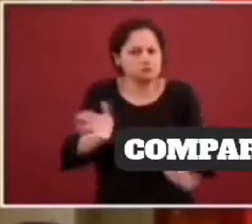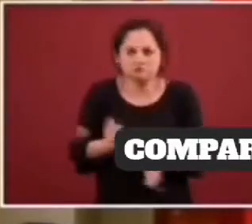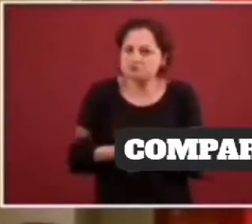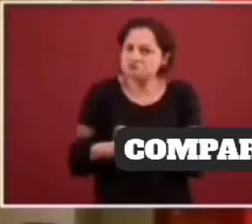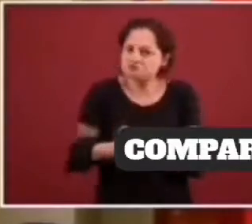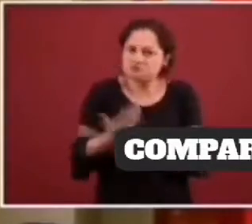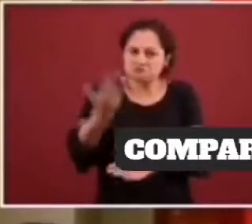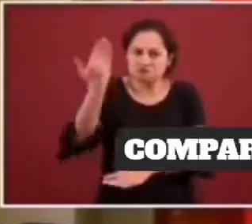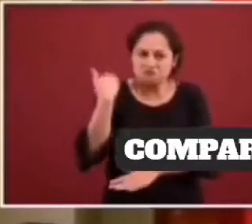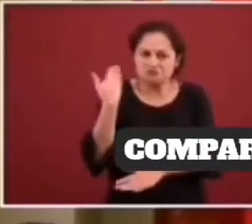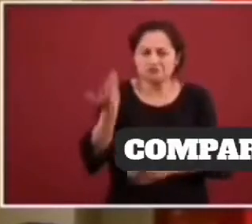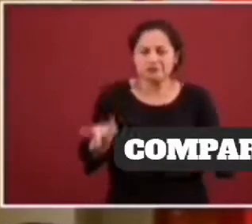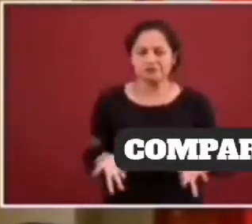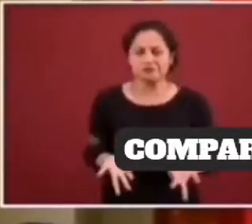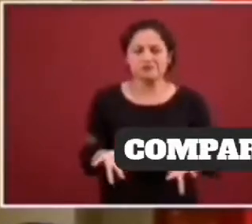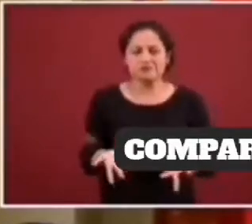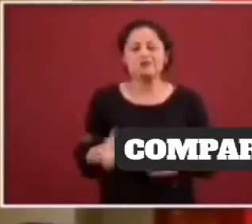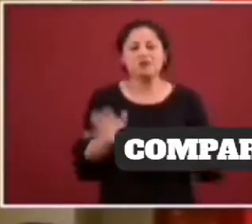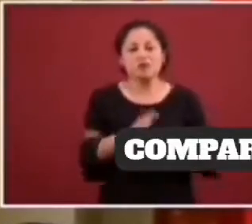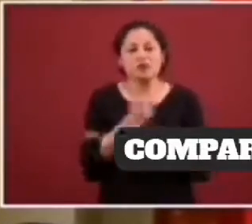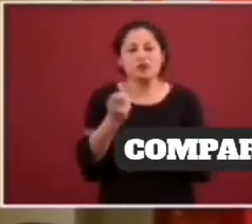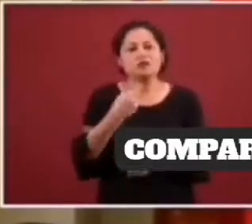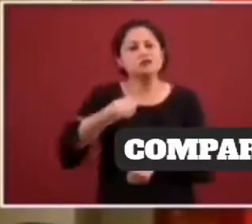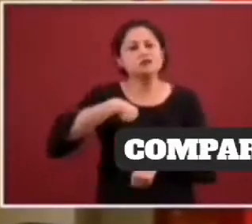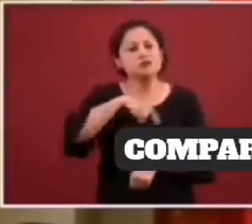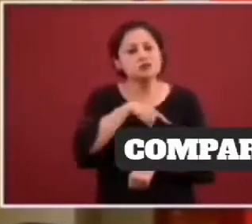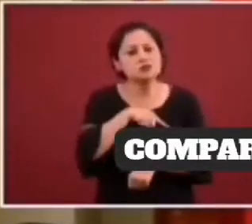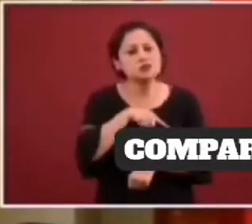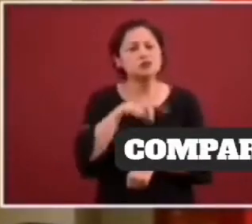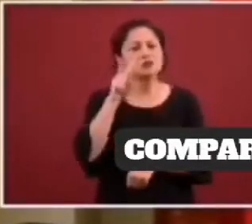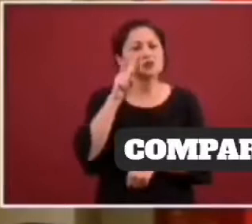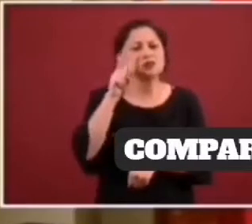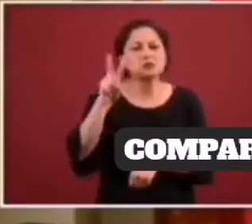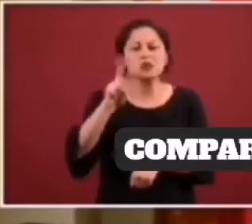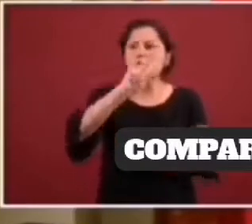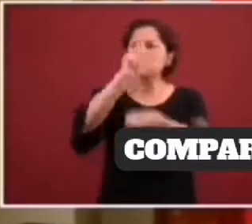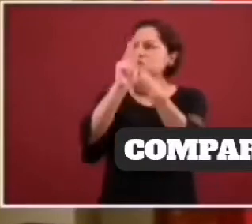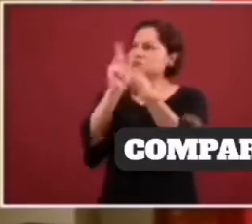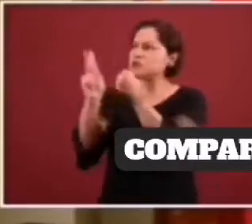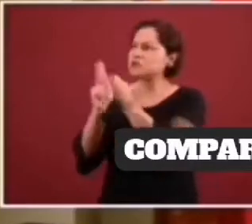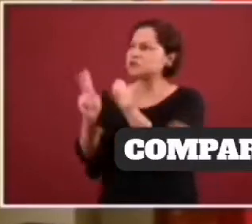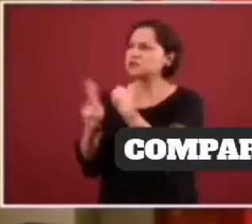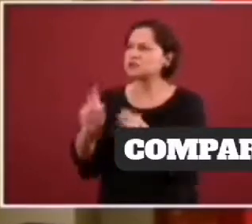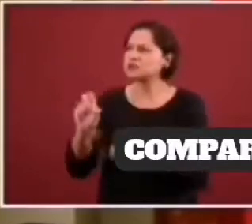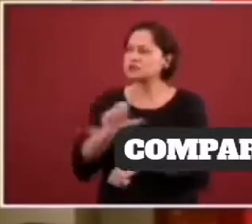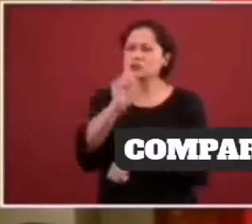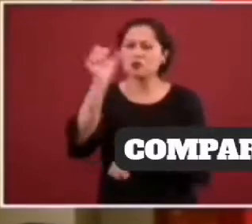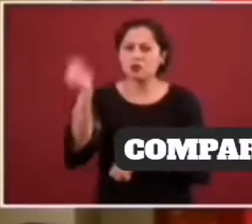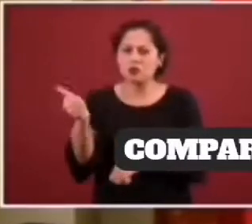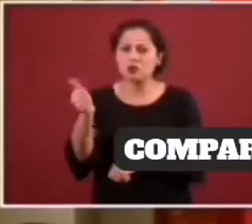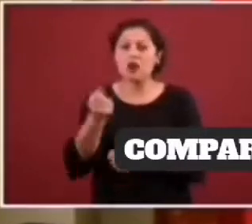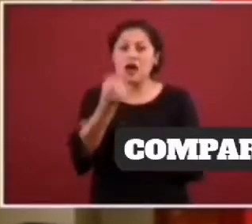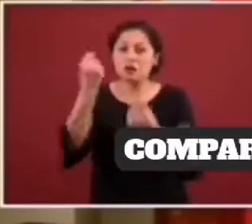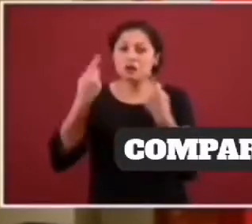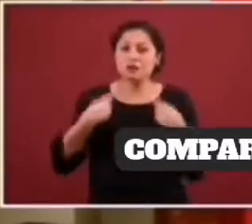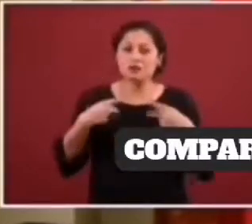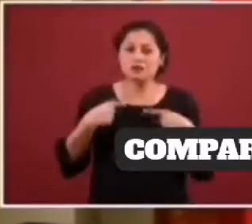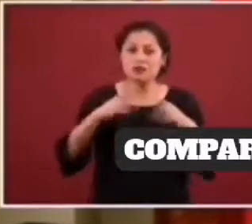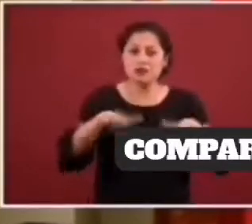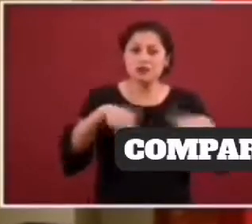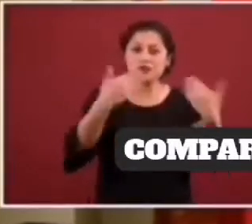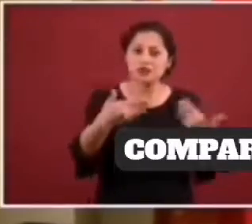otros países hemos visto cómo el personal de salud, pues hasta le hacen homenaje,